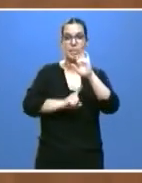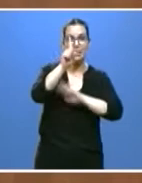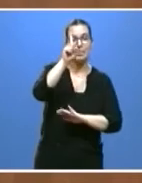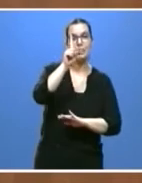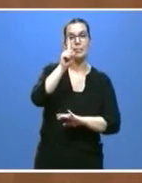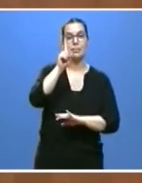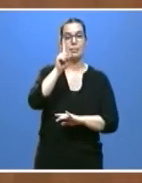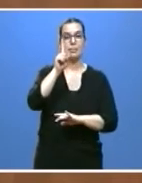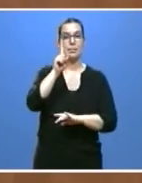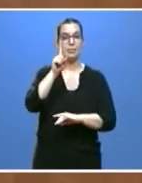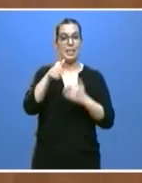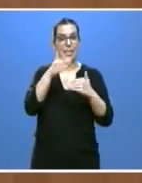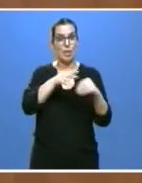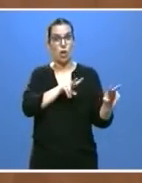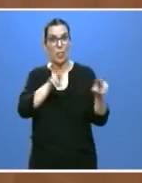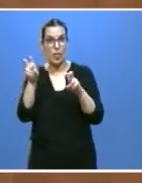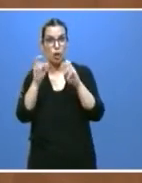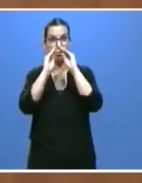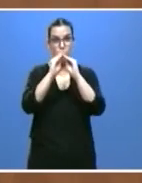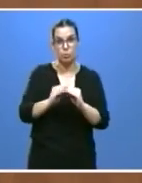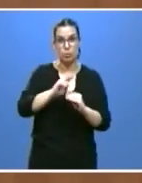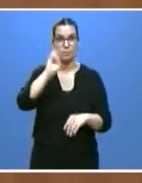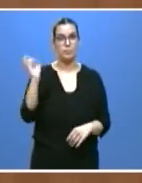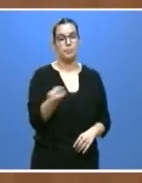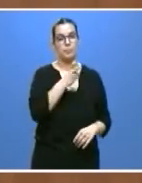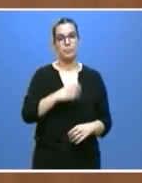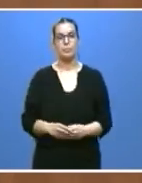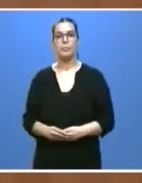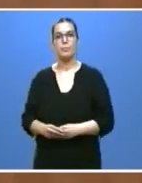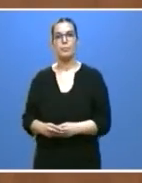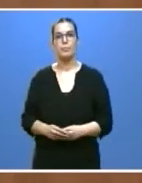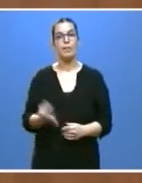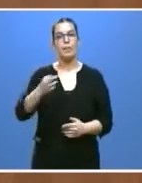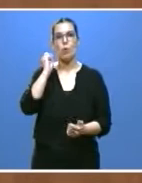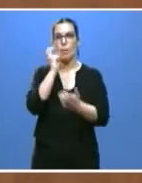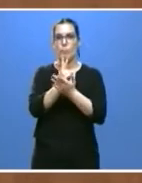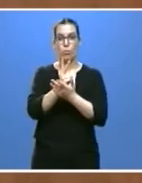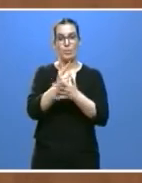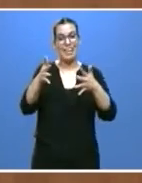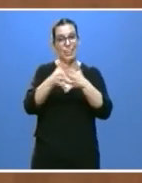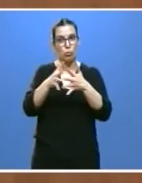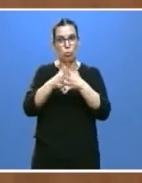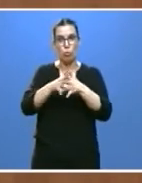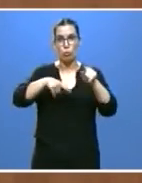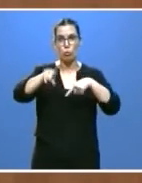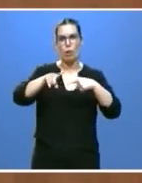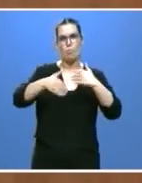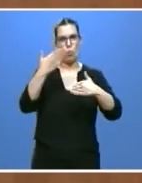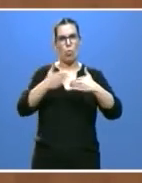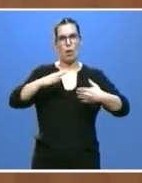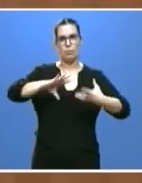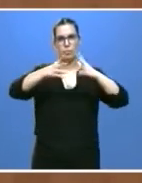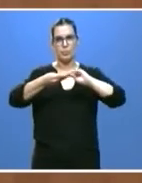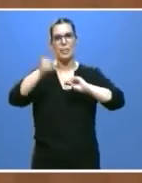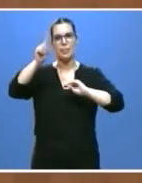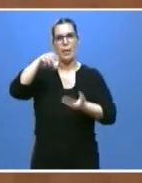centrales de la misma. Tenemos que apostar por la modernización de nuestras infraestructuras y apostando también por